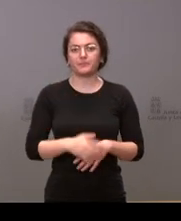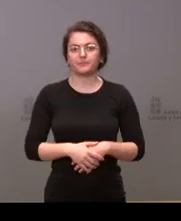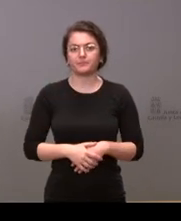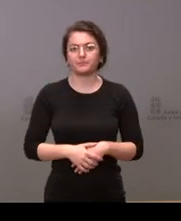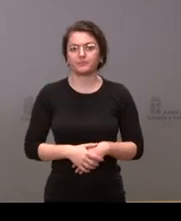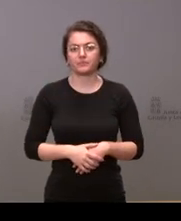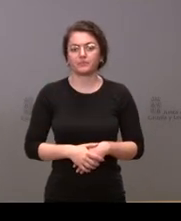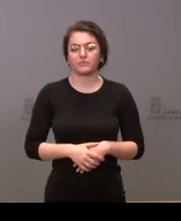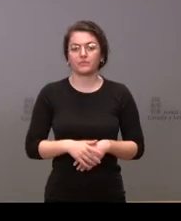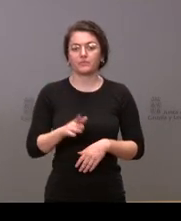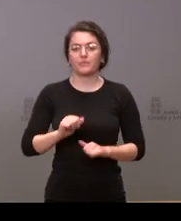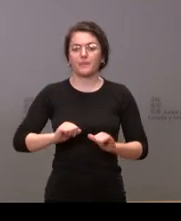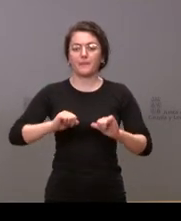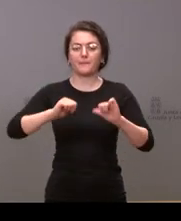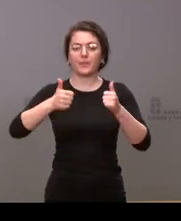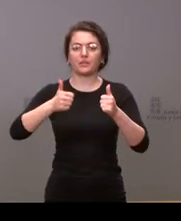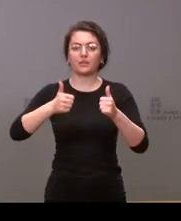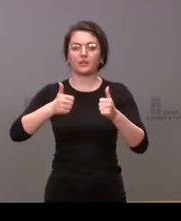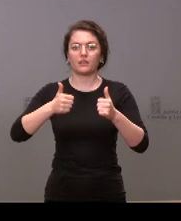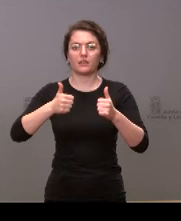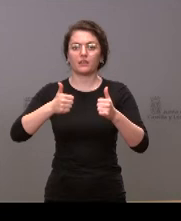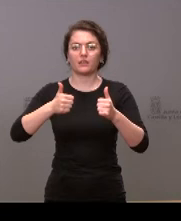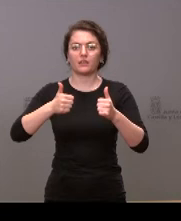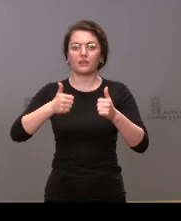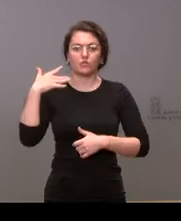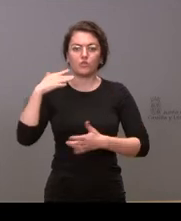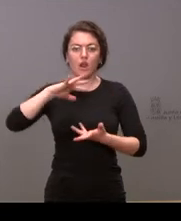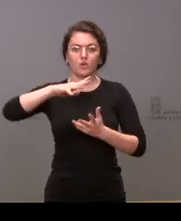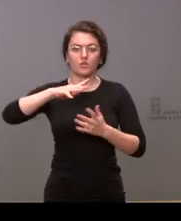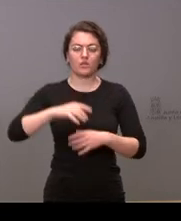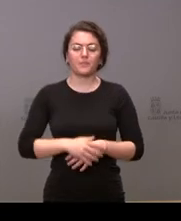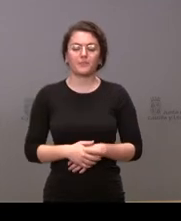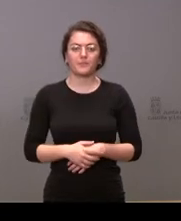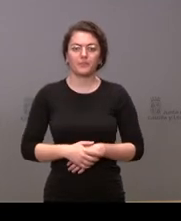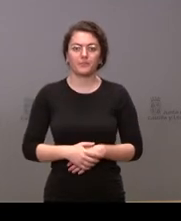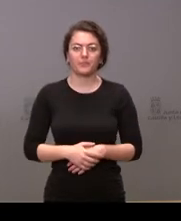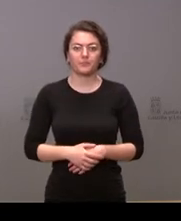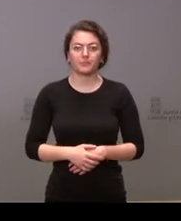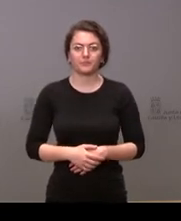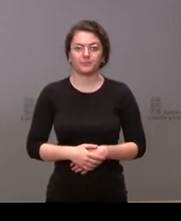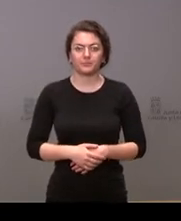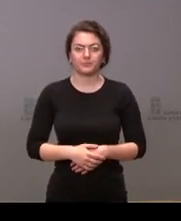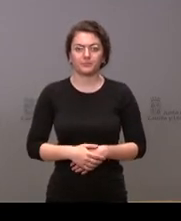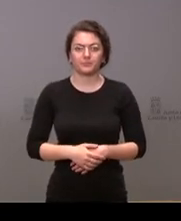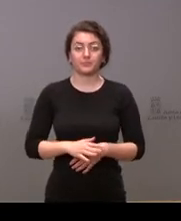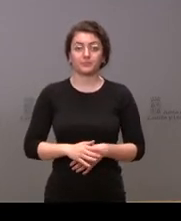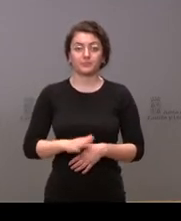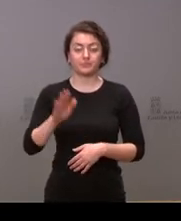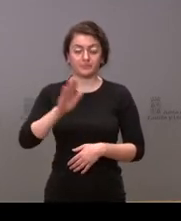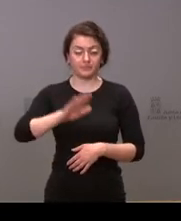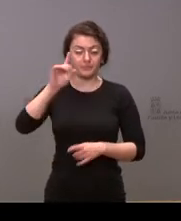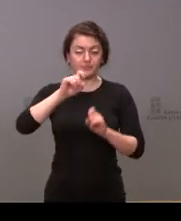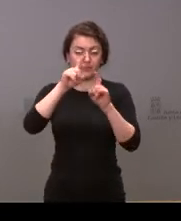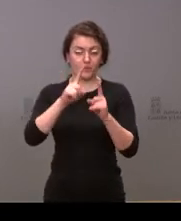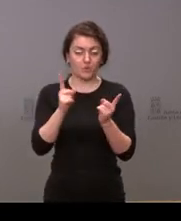ese turno con Sergio García de Soria Noticias cuando quiera Sergio adelante muchas gracias sin nada una muy breve si tiene